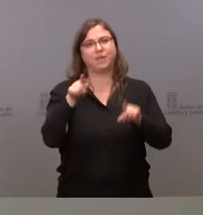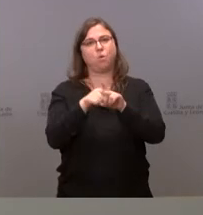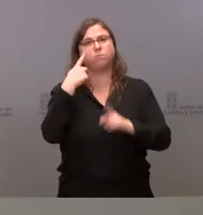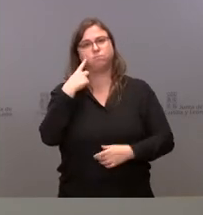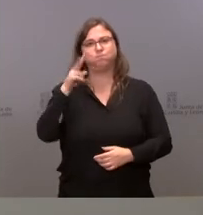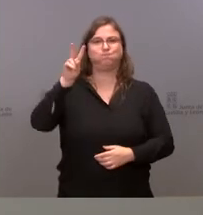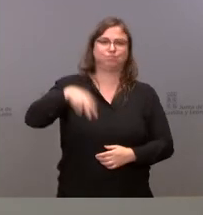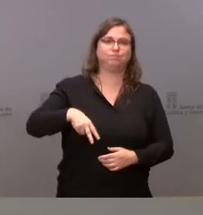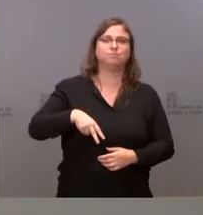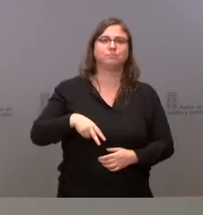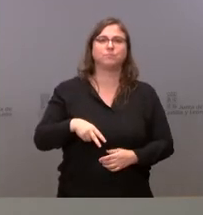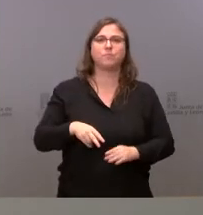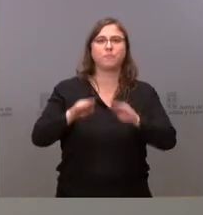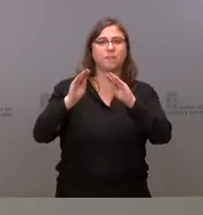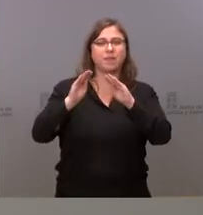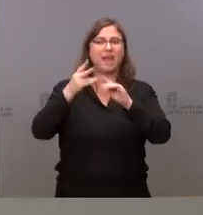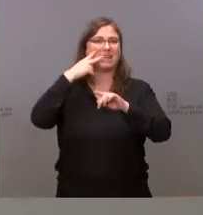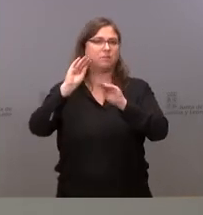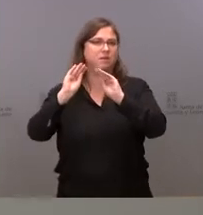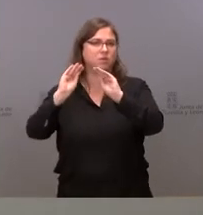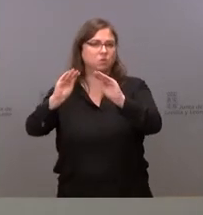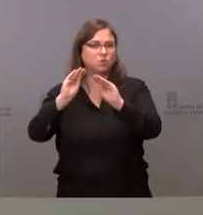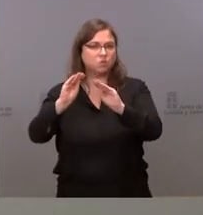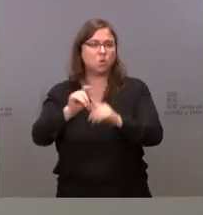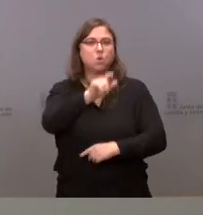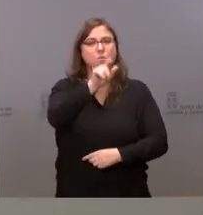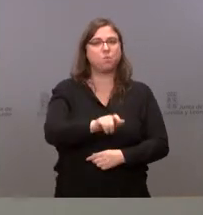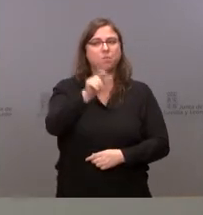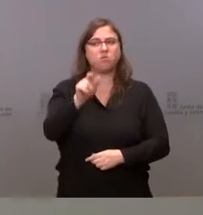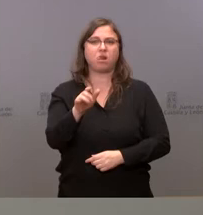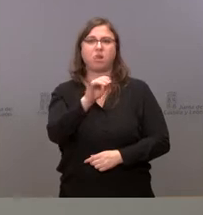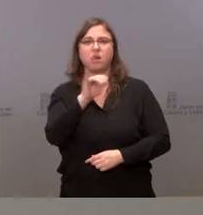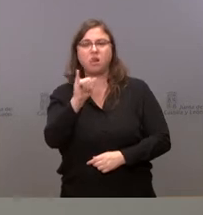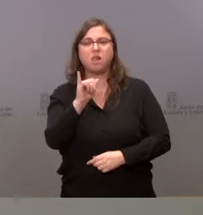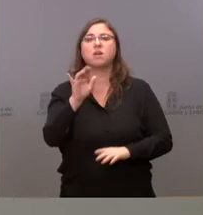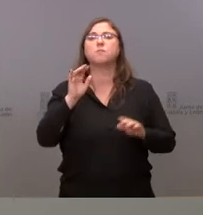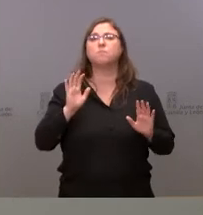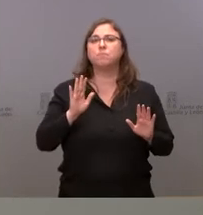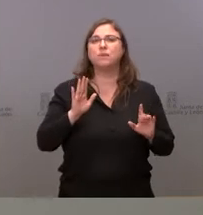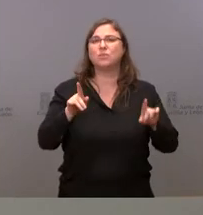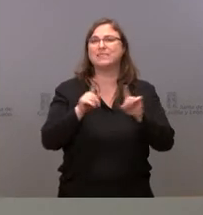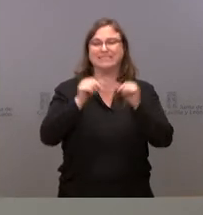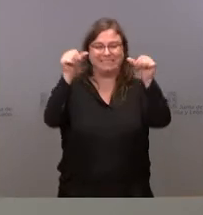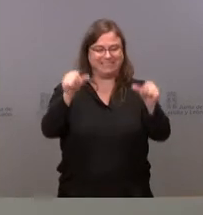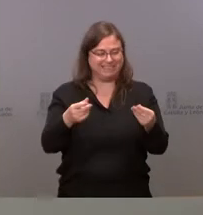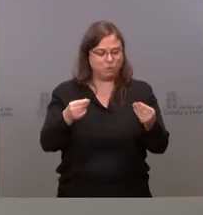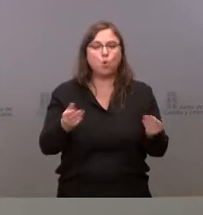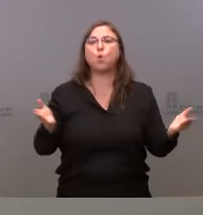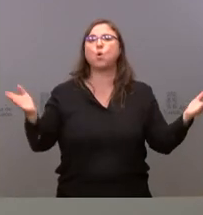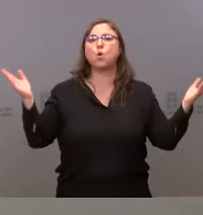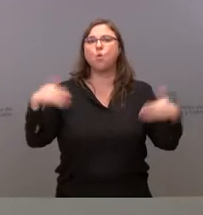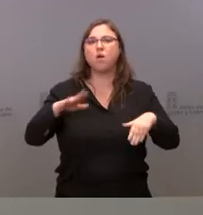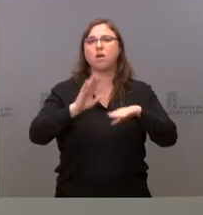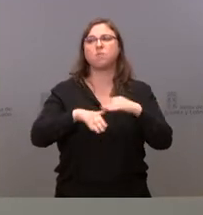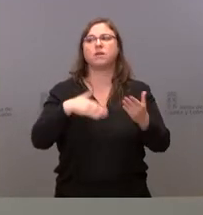de alguna manera, de esa experiencia que estas personas poseen, pero que no tienen un título acreditativo de